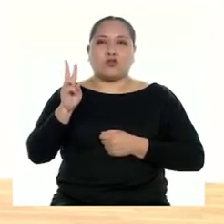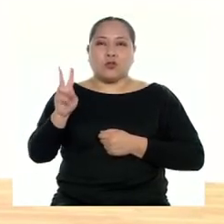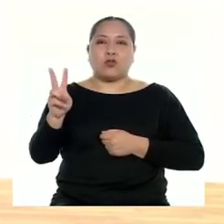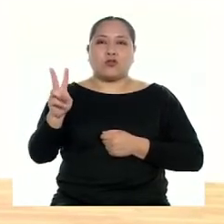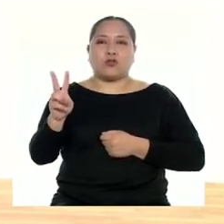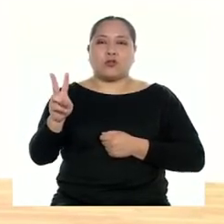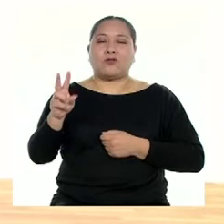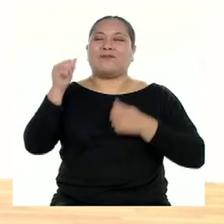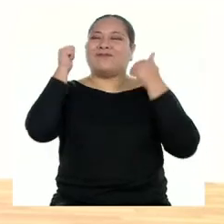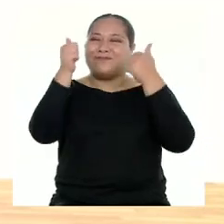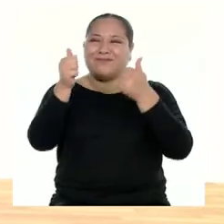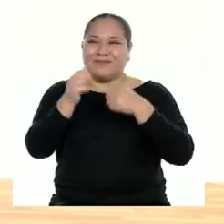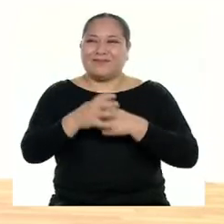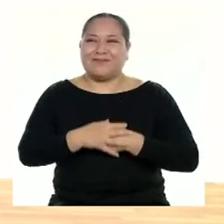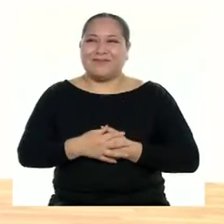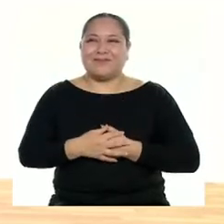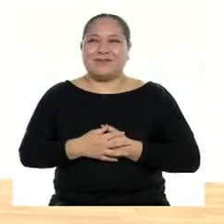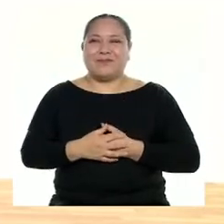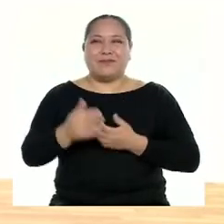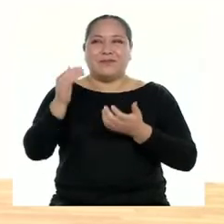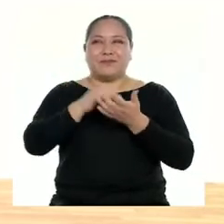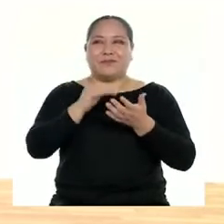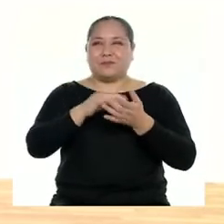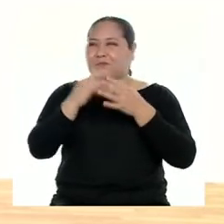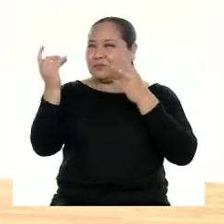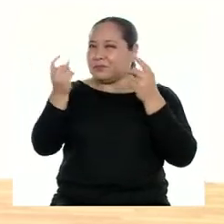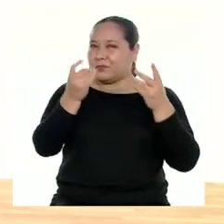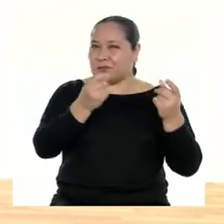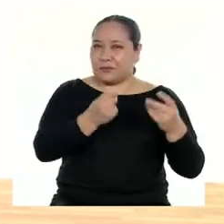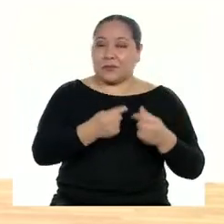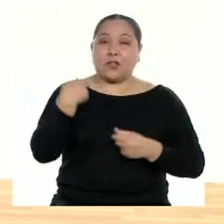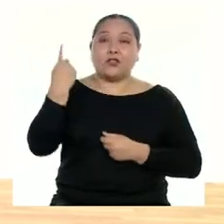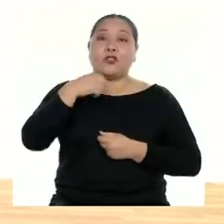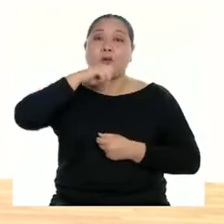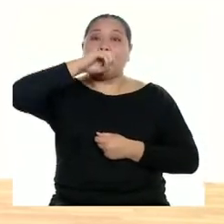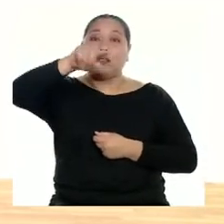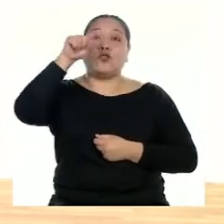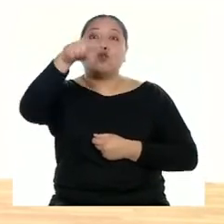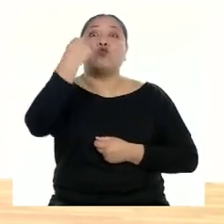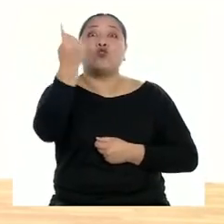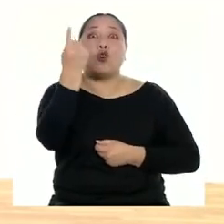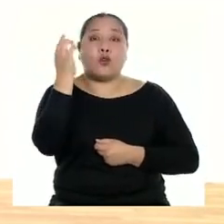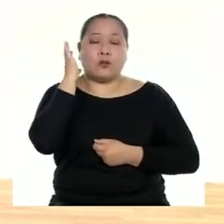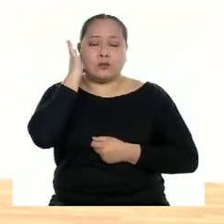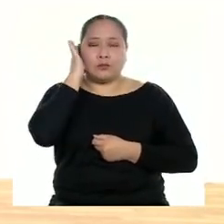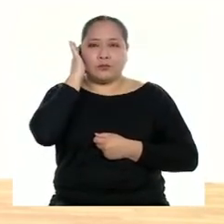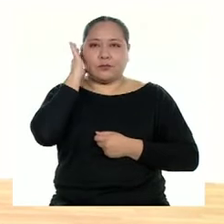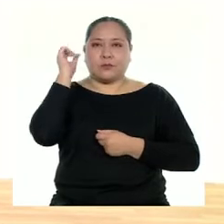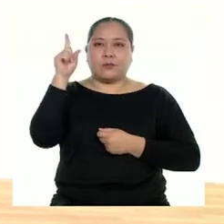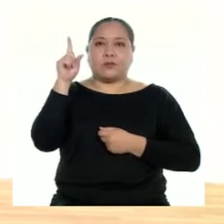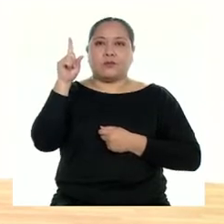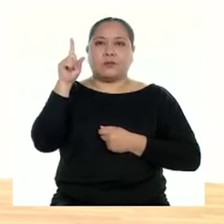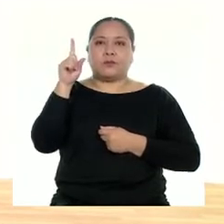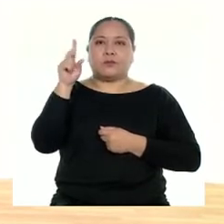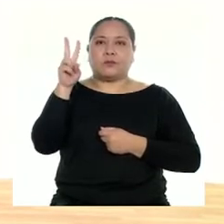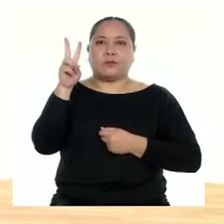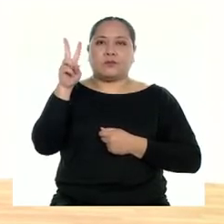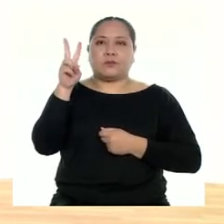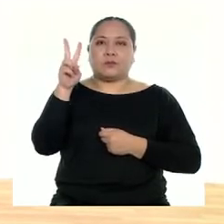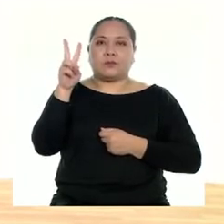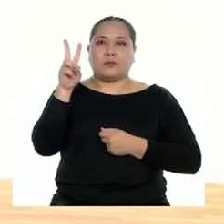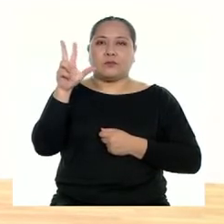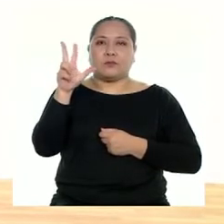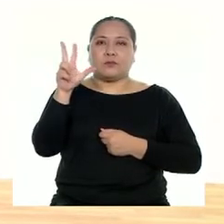dos, dos. Bien. Una vez más. Un poco más rápido. Ahora solo lo voy a decir. Lo vas a hacer tú en tu casa. Uno, dos,